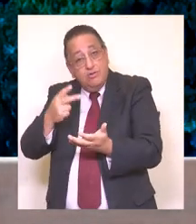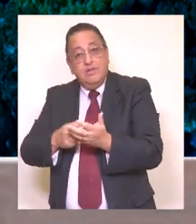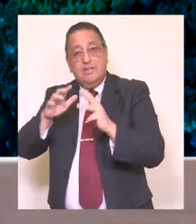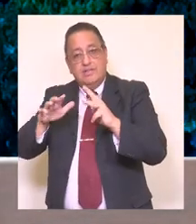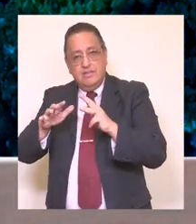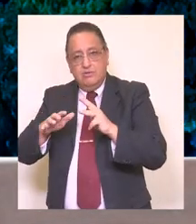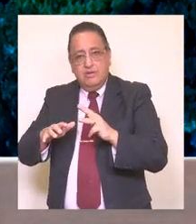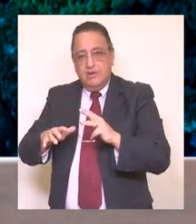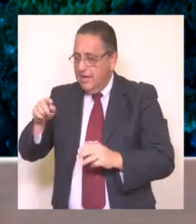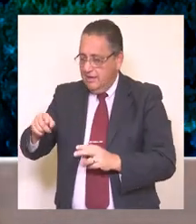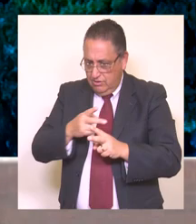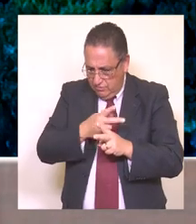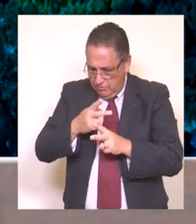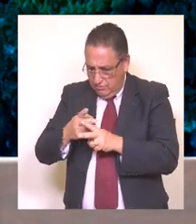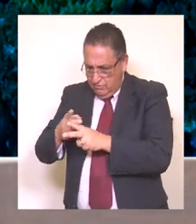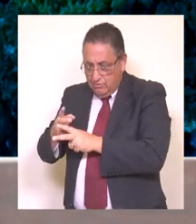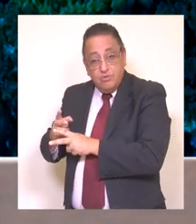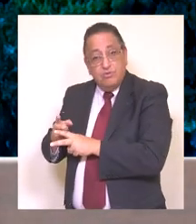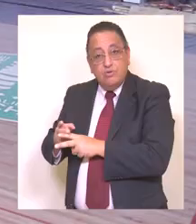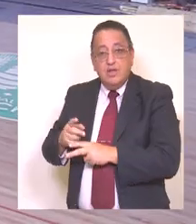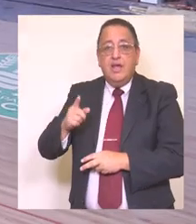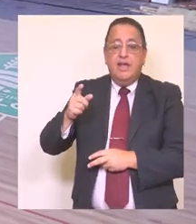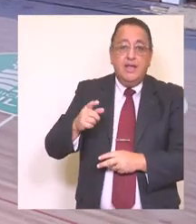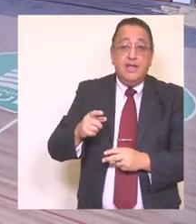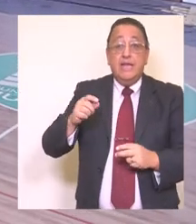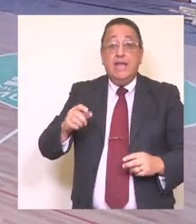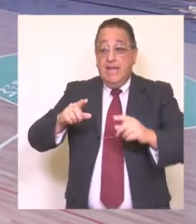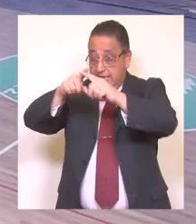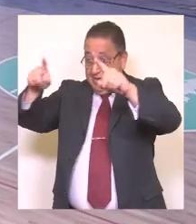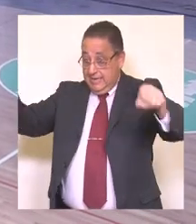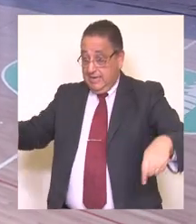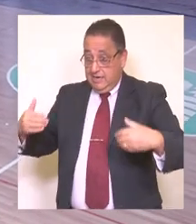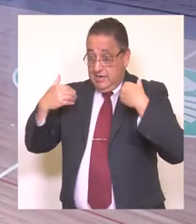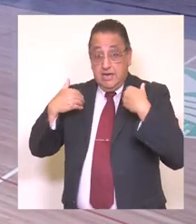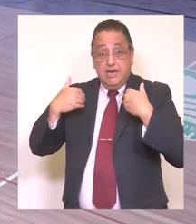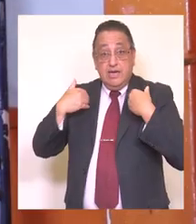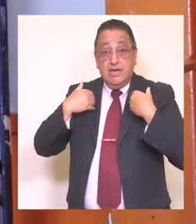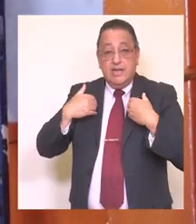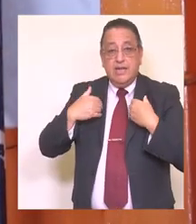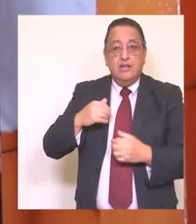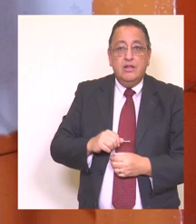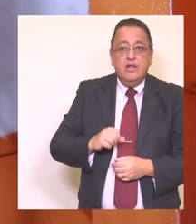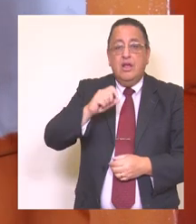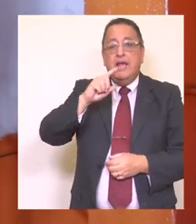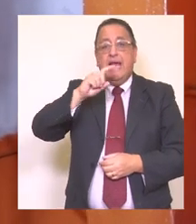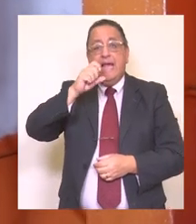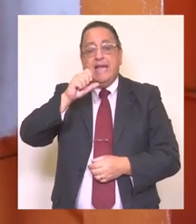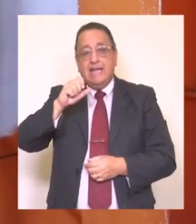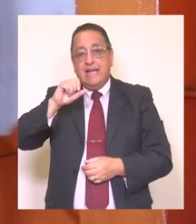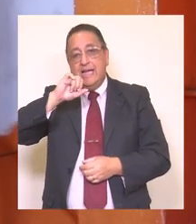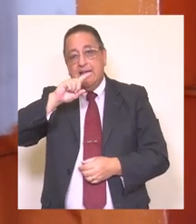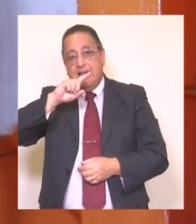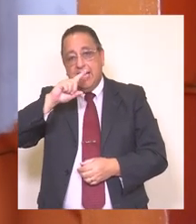se comenzó con la reparación de nuestro emblemático gimnasio Eduardo Gallego Vildósola y